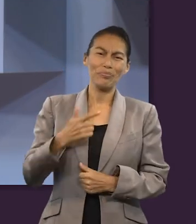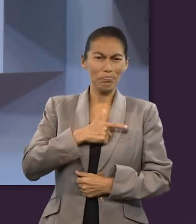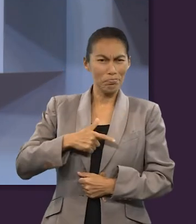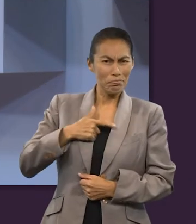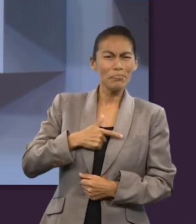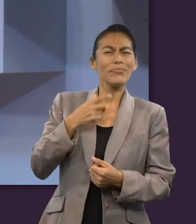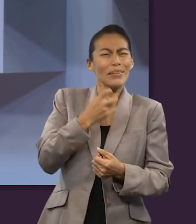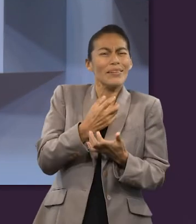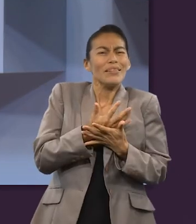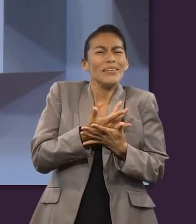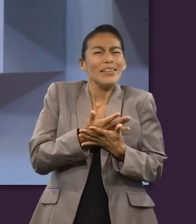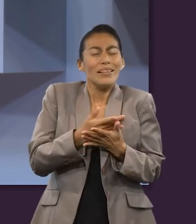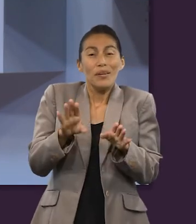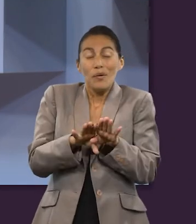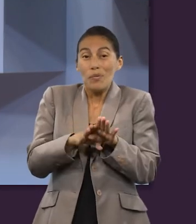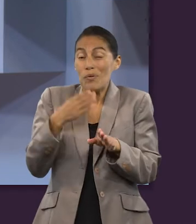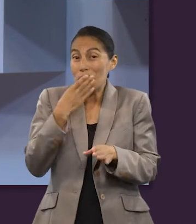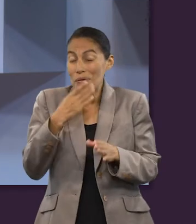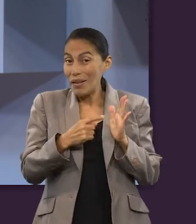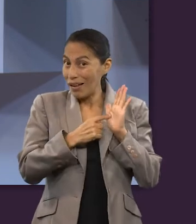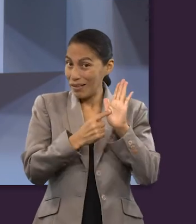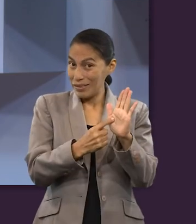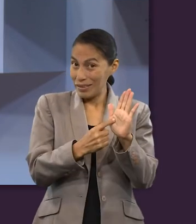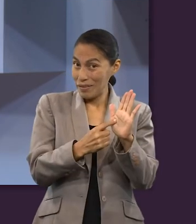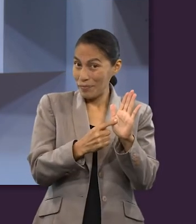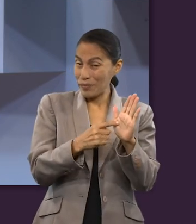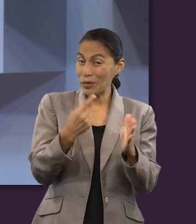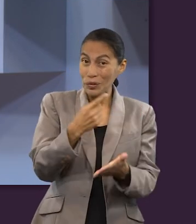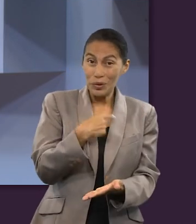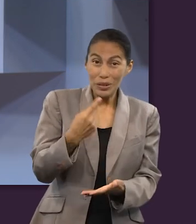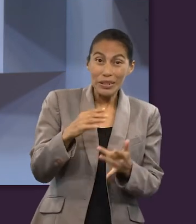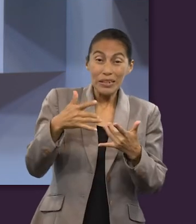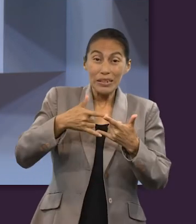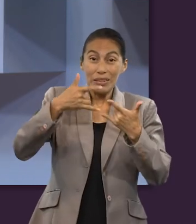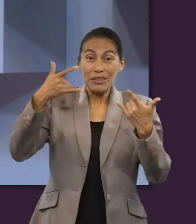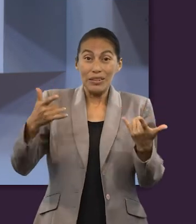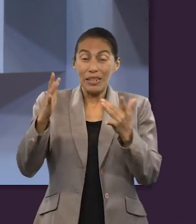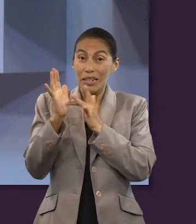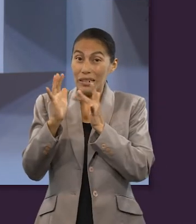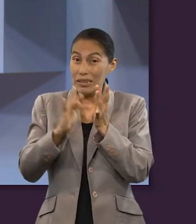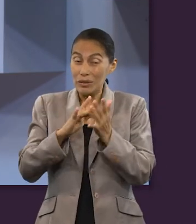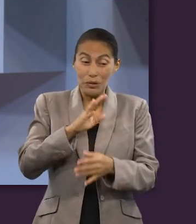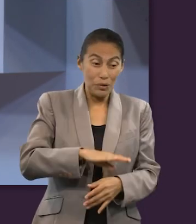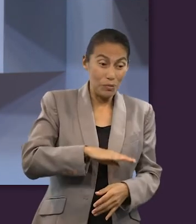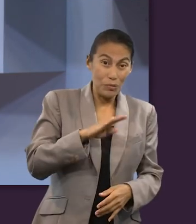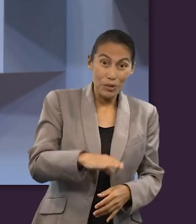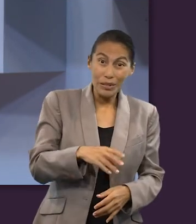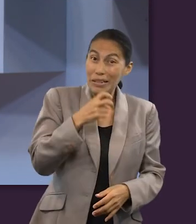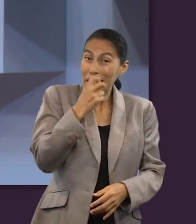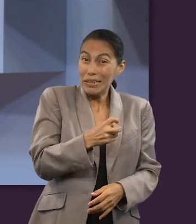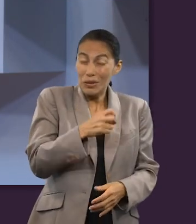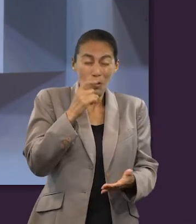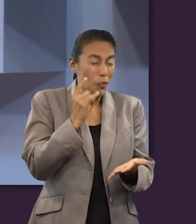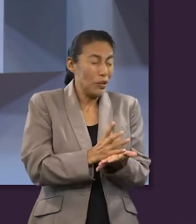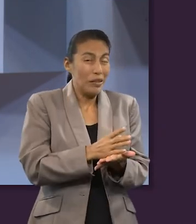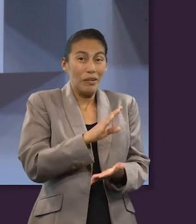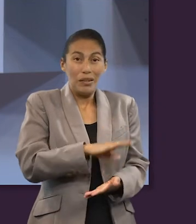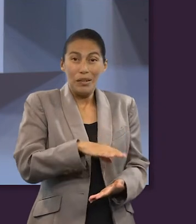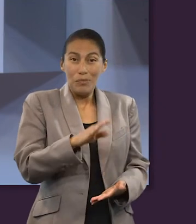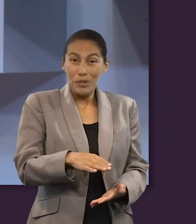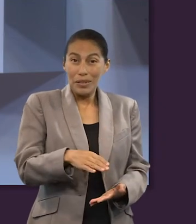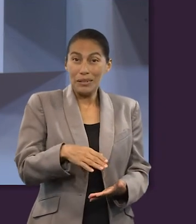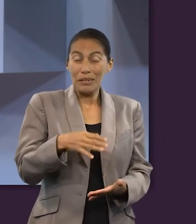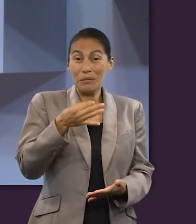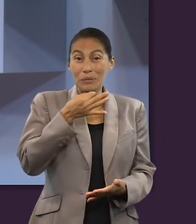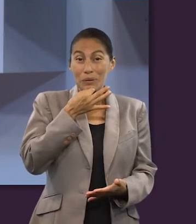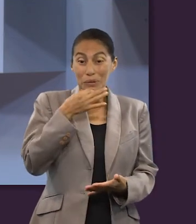la Biblia, tan solo al estudiar la historia de Jesús y su muerte. Solo con la muerte se